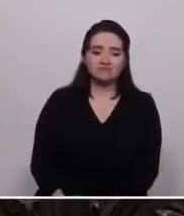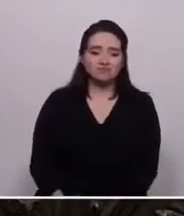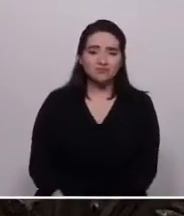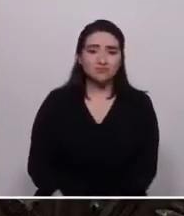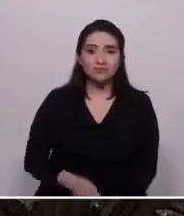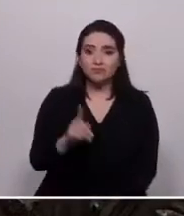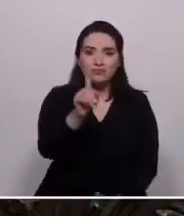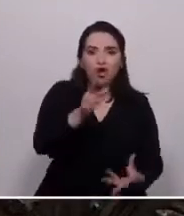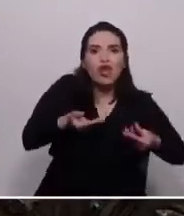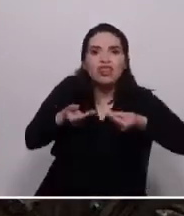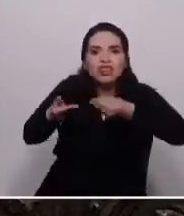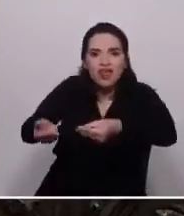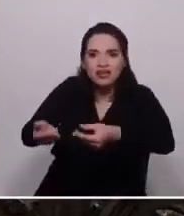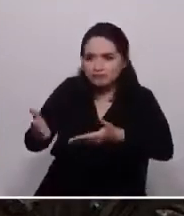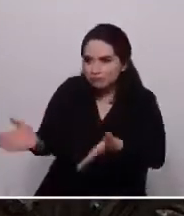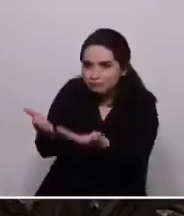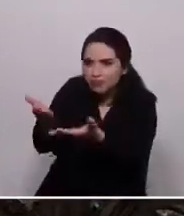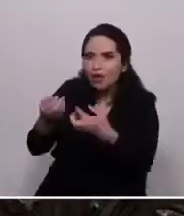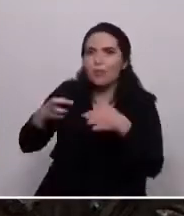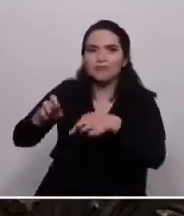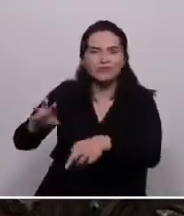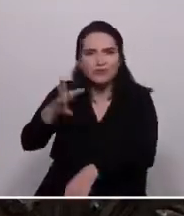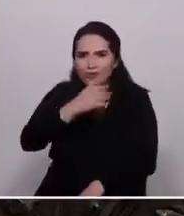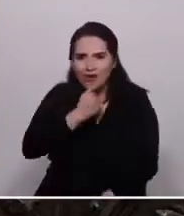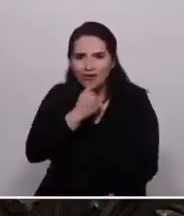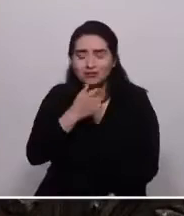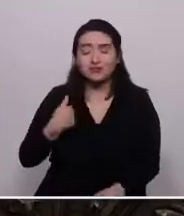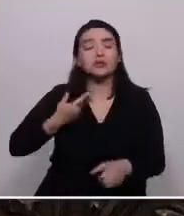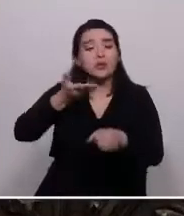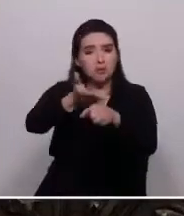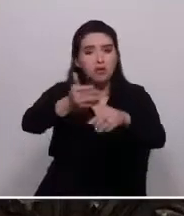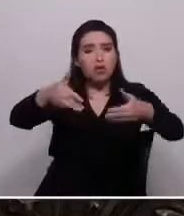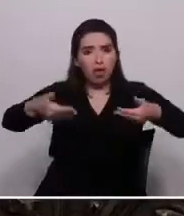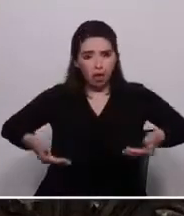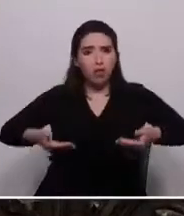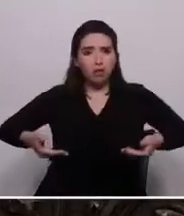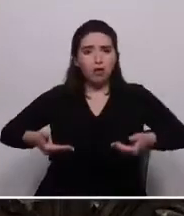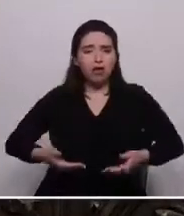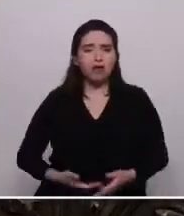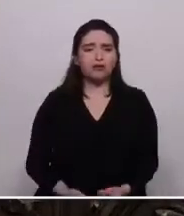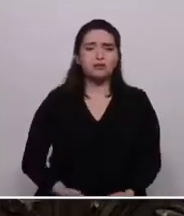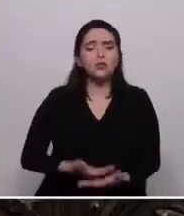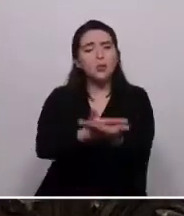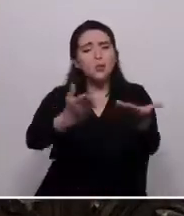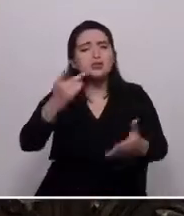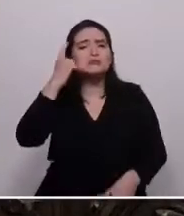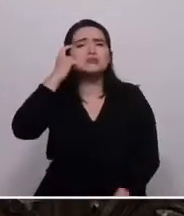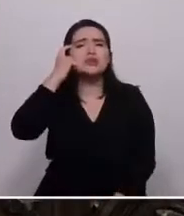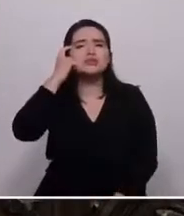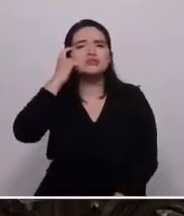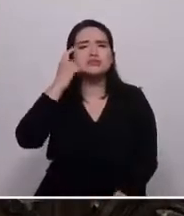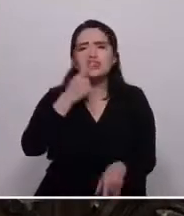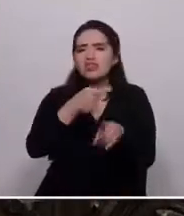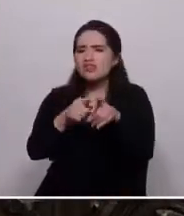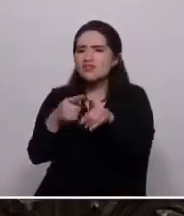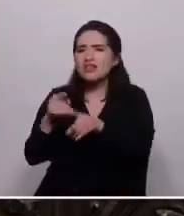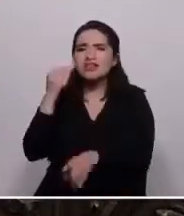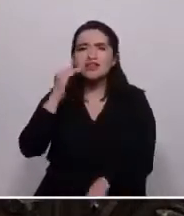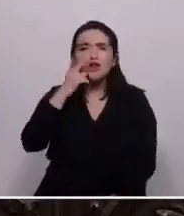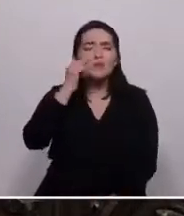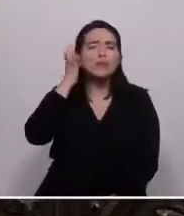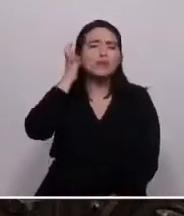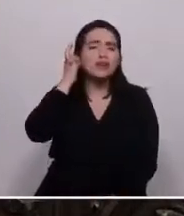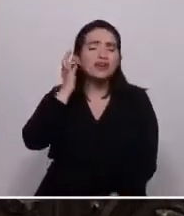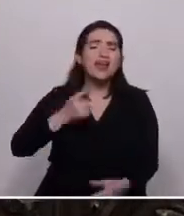oportunidades. Les pido ahora que piensen en todos esos niños y niñas que además